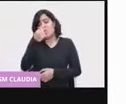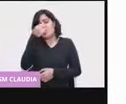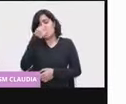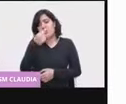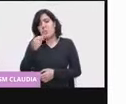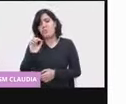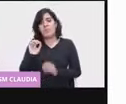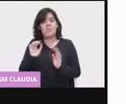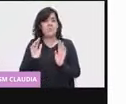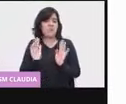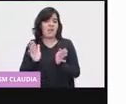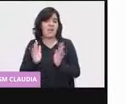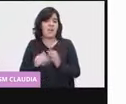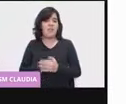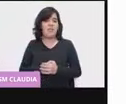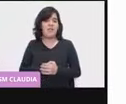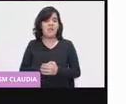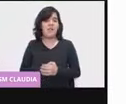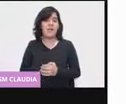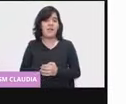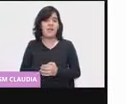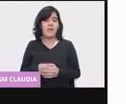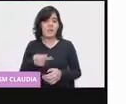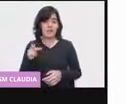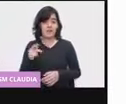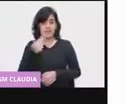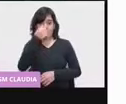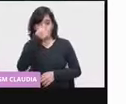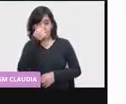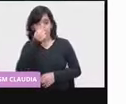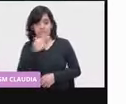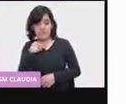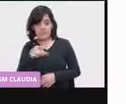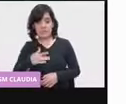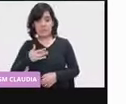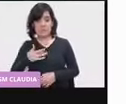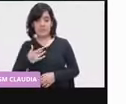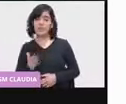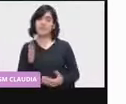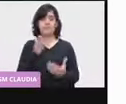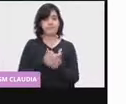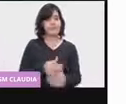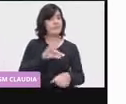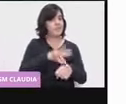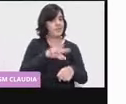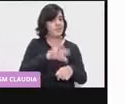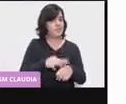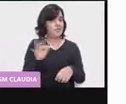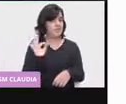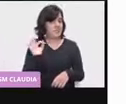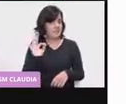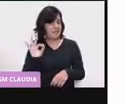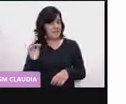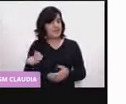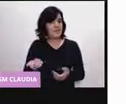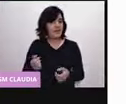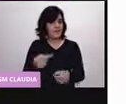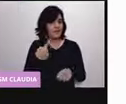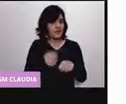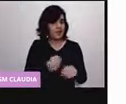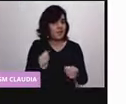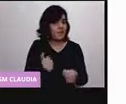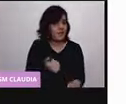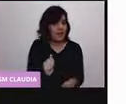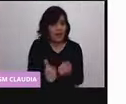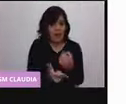más. Pero de todas maneras, cuando se tenga eso, hay que acudir al médico. No vaya a ser que sea incubando cuando se vacunó